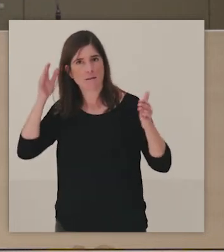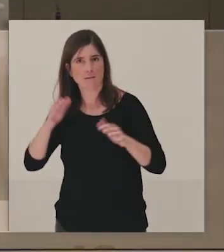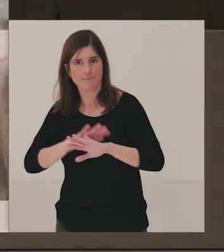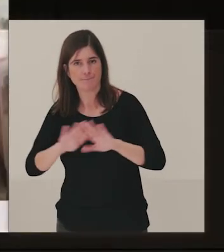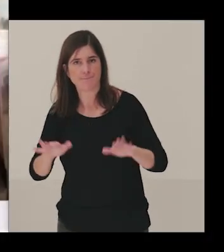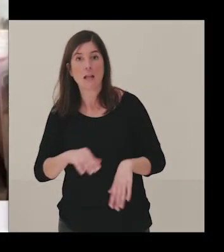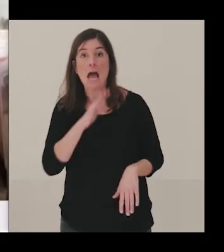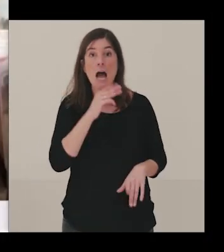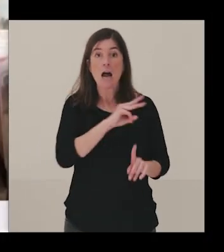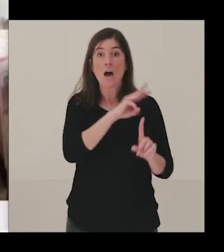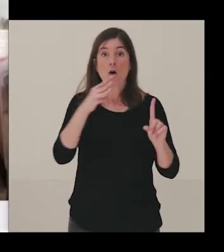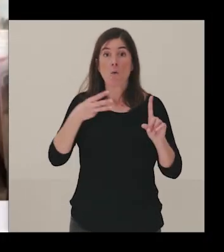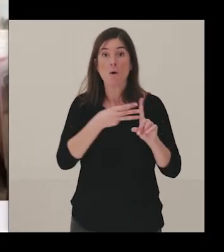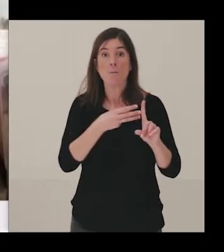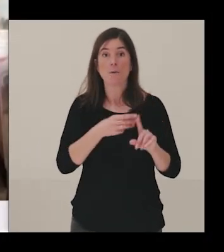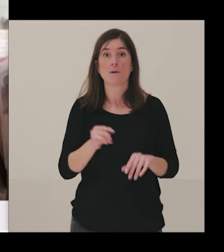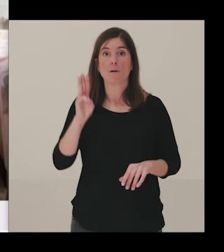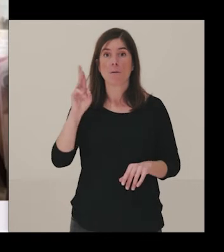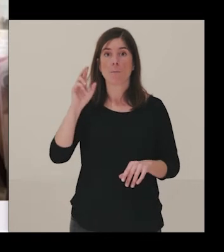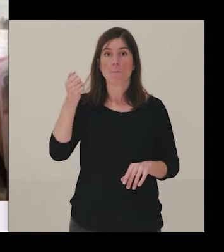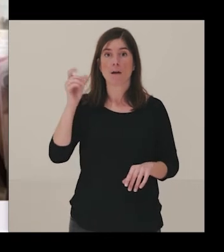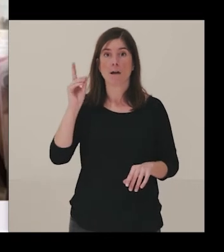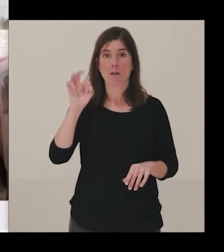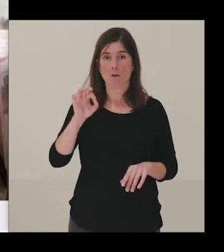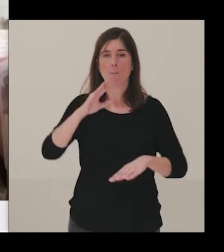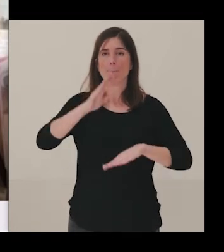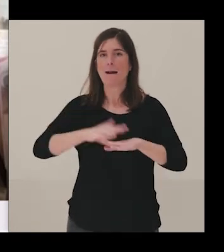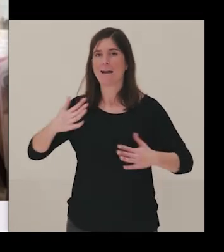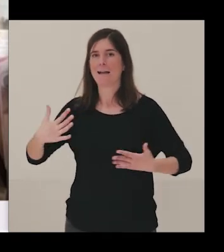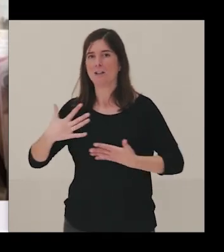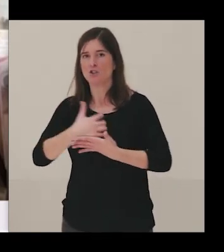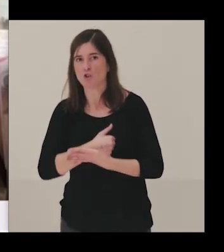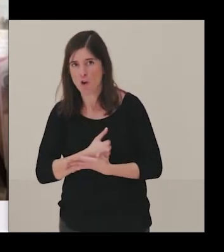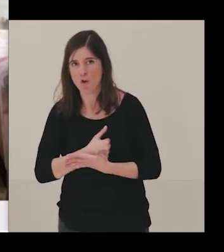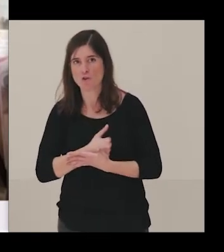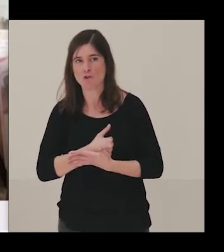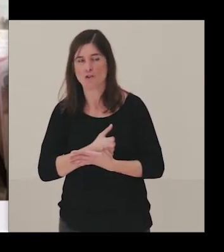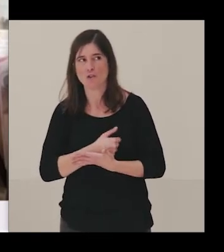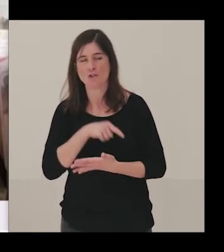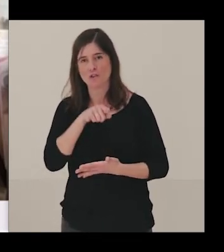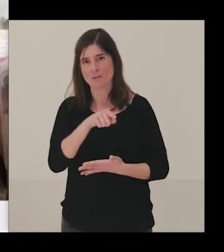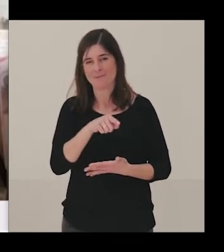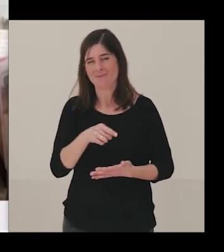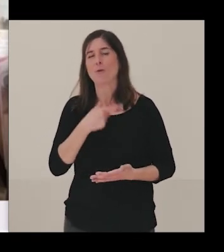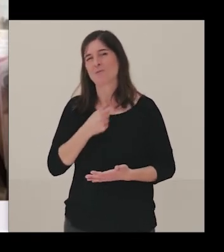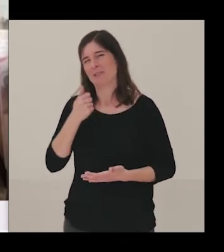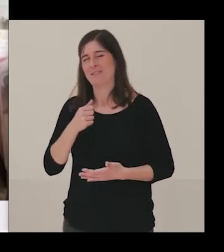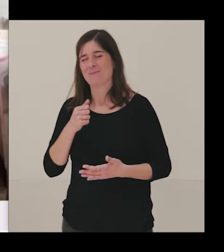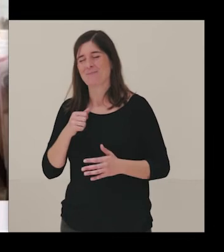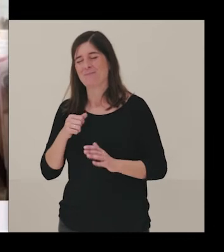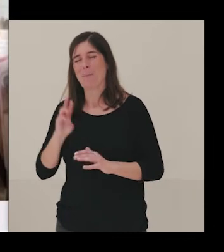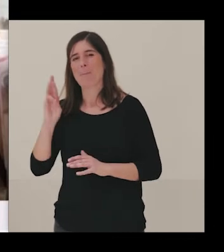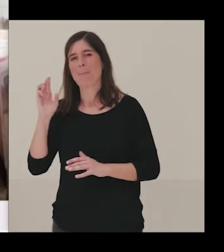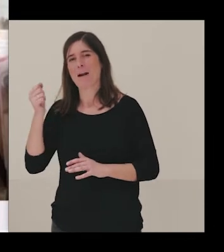El Prado para todos online, veis que se ha quedado ahí lo del Prado para todos, aunque ahora hablamos de Prado inclusivo, pero bueno, podría